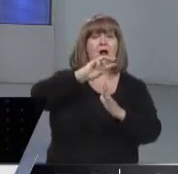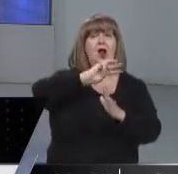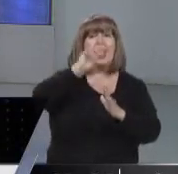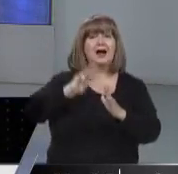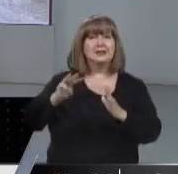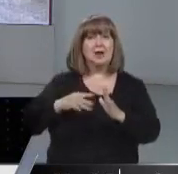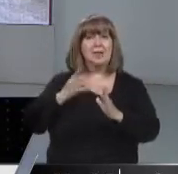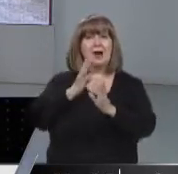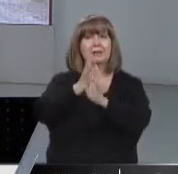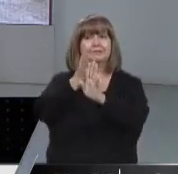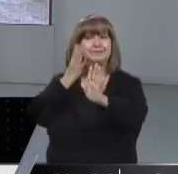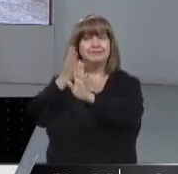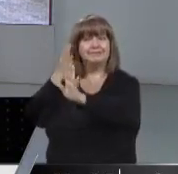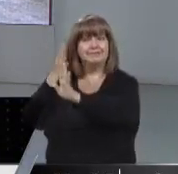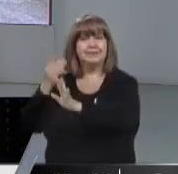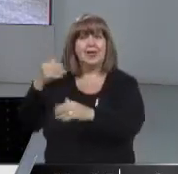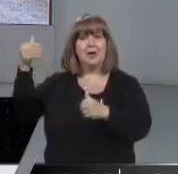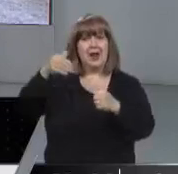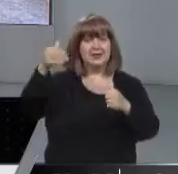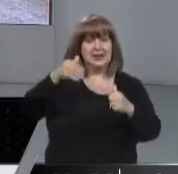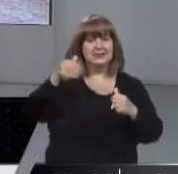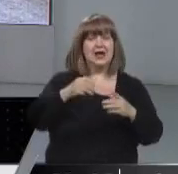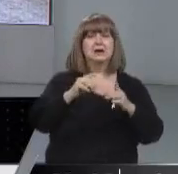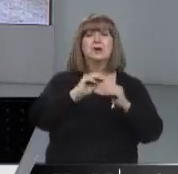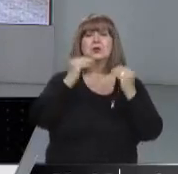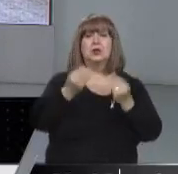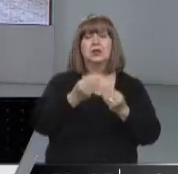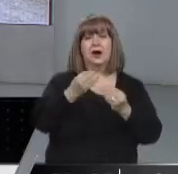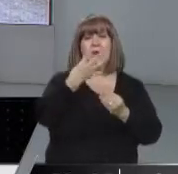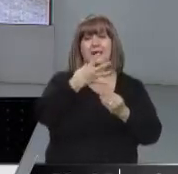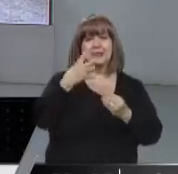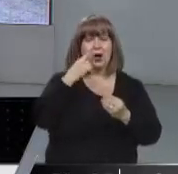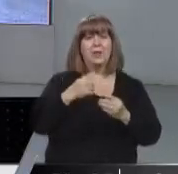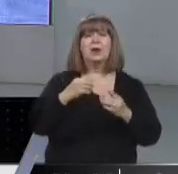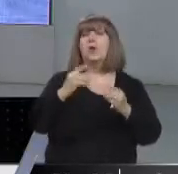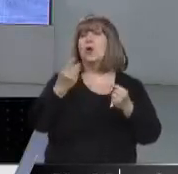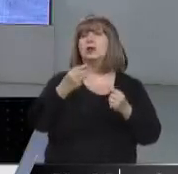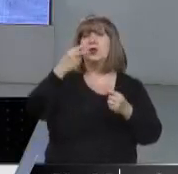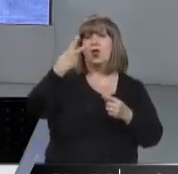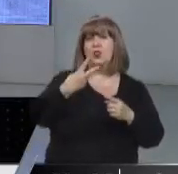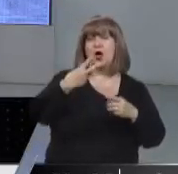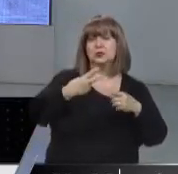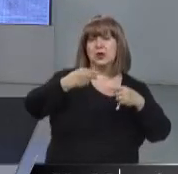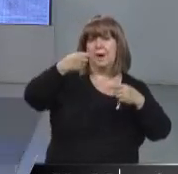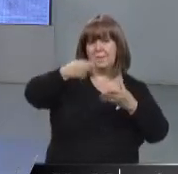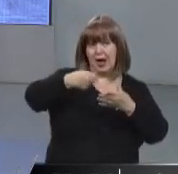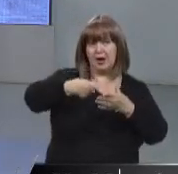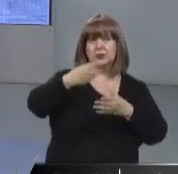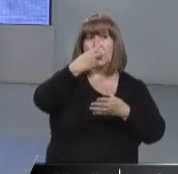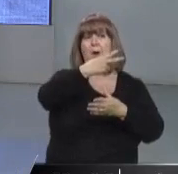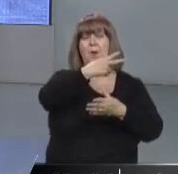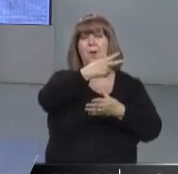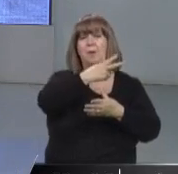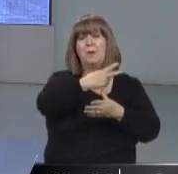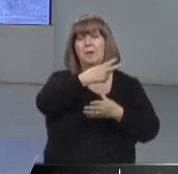ir presencialmente a inscribirse para recibir estas dos cuotas de 22 mil 500 pesos. ¿Querés que lo repasemos con toda la información para que quede ahí